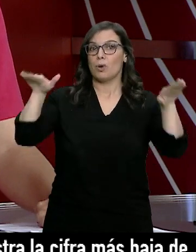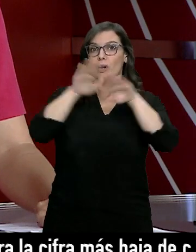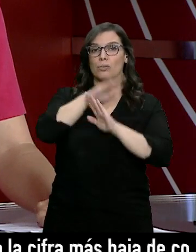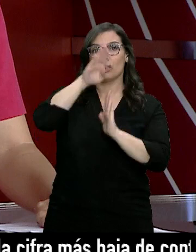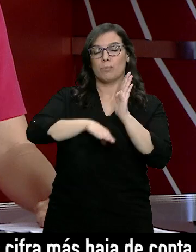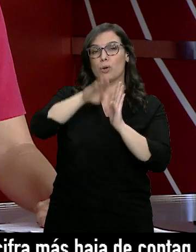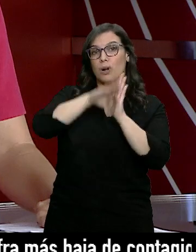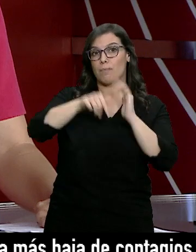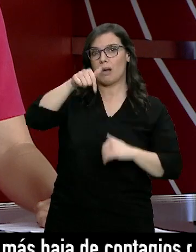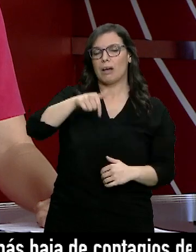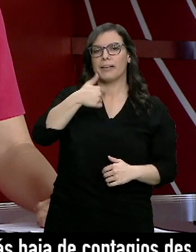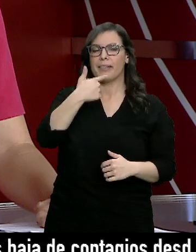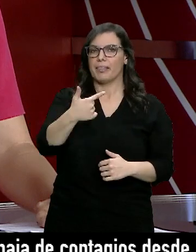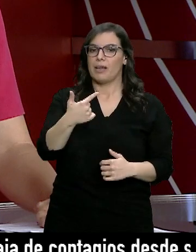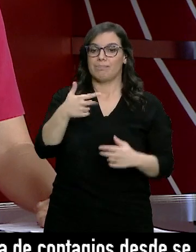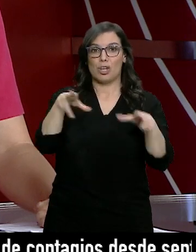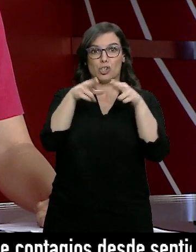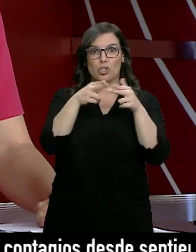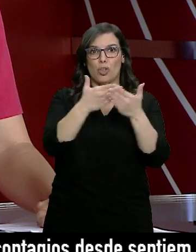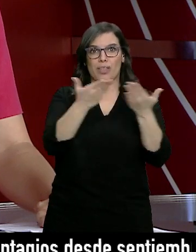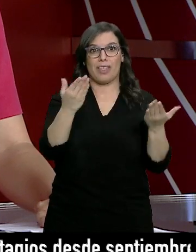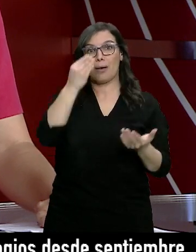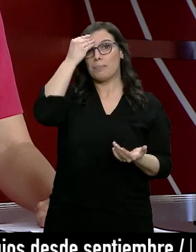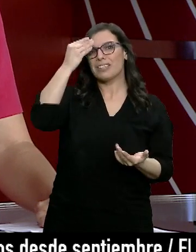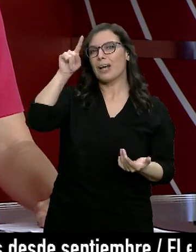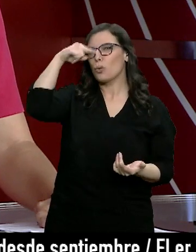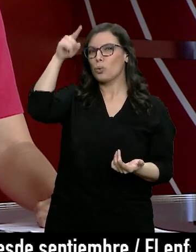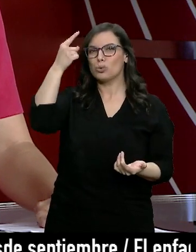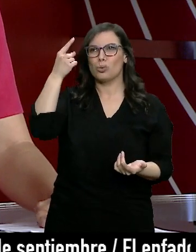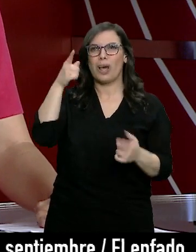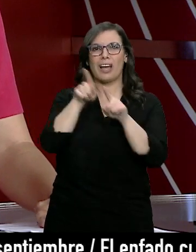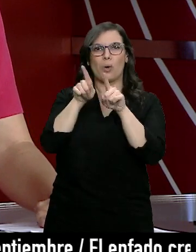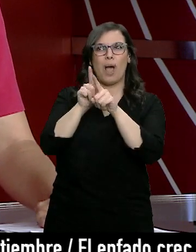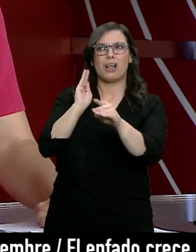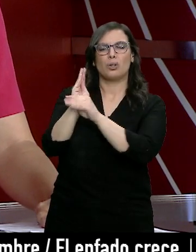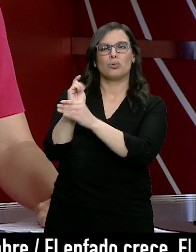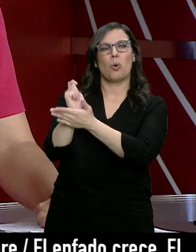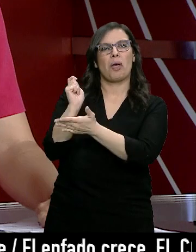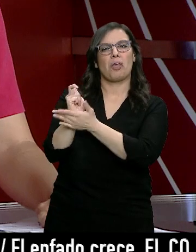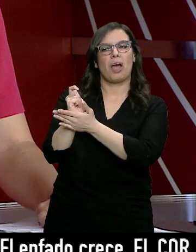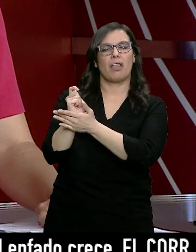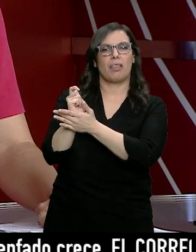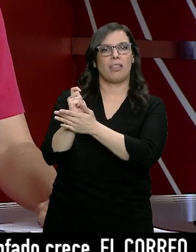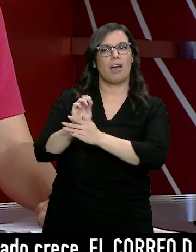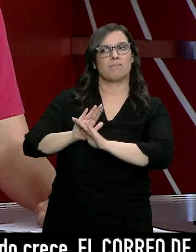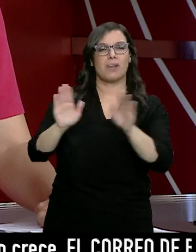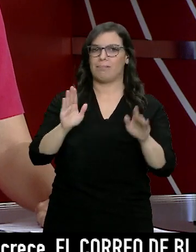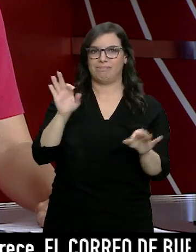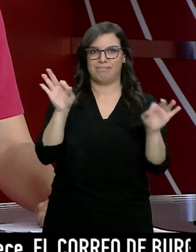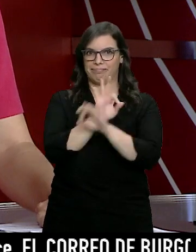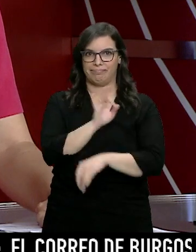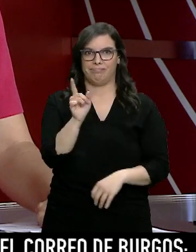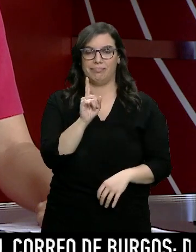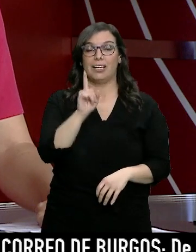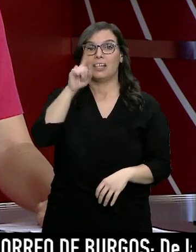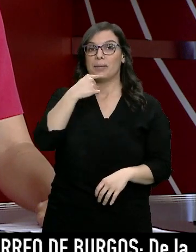a cuestión de prioridades, insistía en que la sociedad se equivoca al pensar que la cultura está subvencionada. Valerio Rocco, además, ha defendido